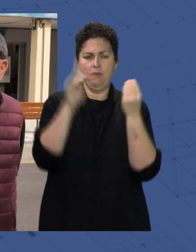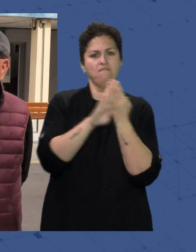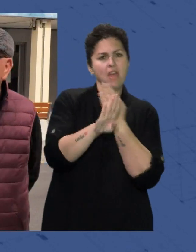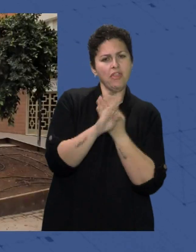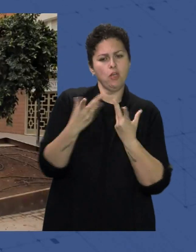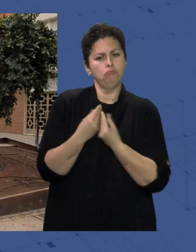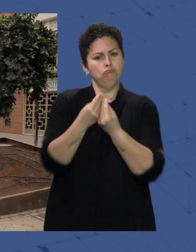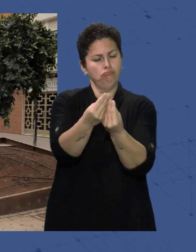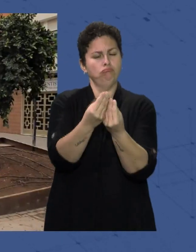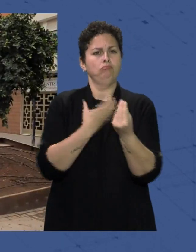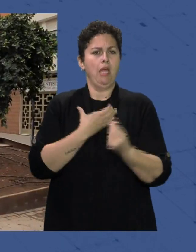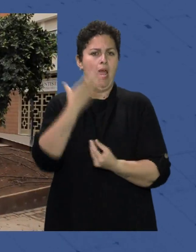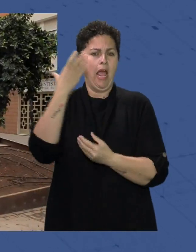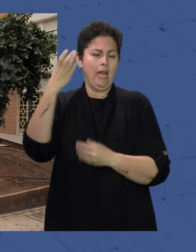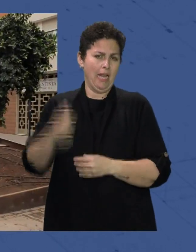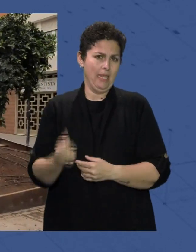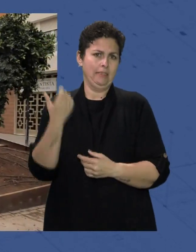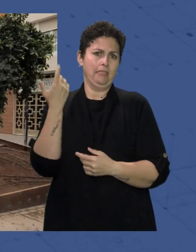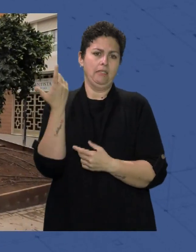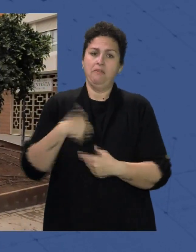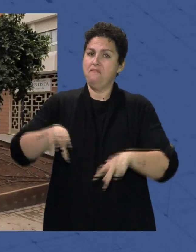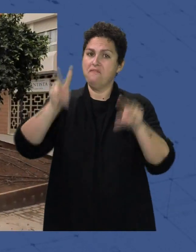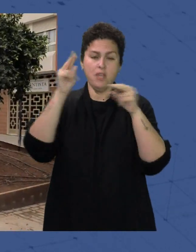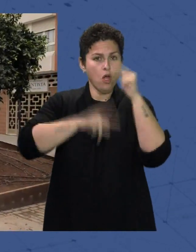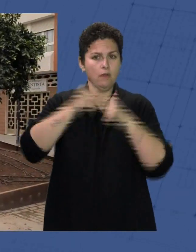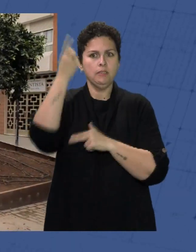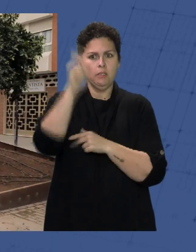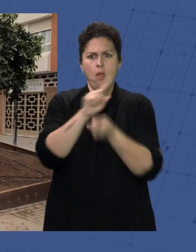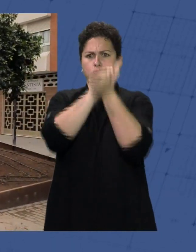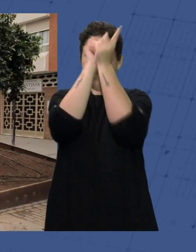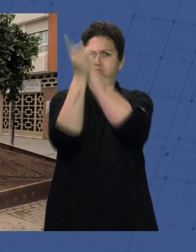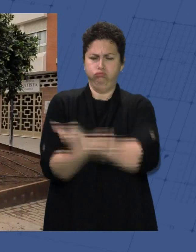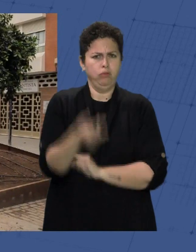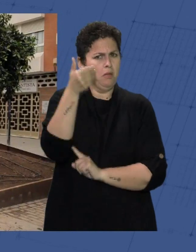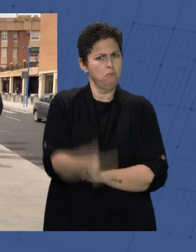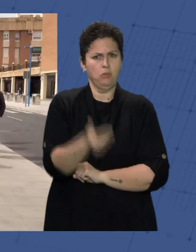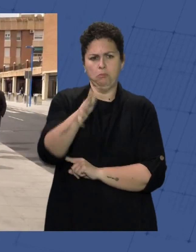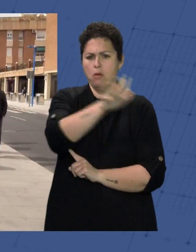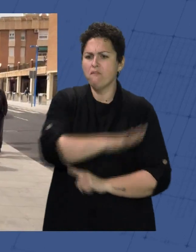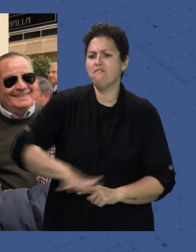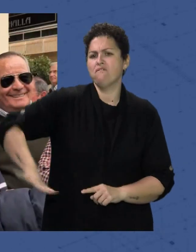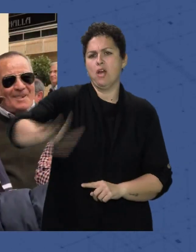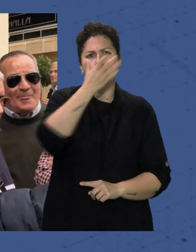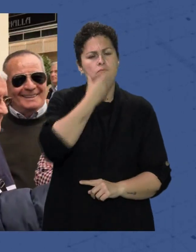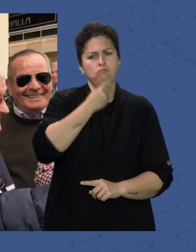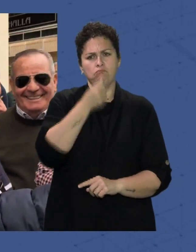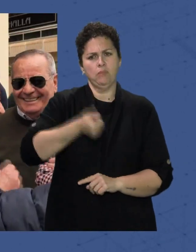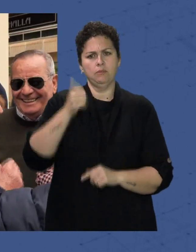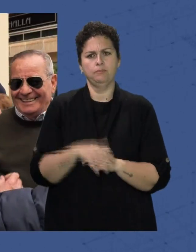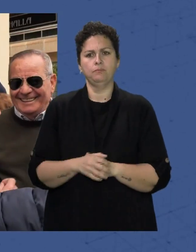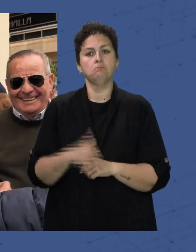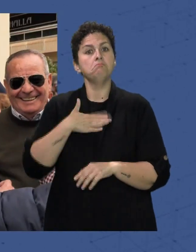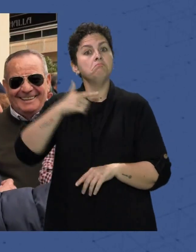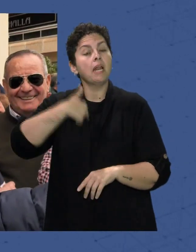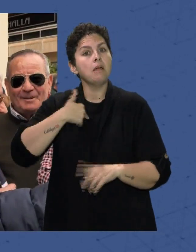visita, fin de obra han querido reconocer también el importante cambio que supone esta actuación en el conjunto del barrio Para mí un motivo grandísimo de